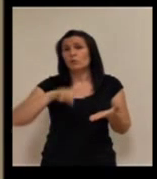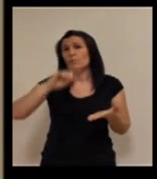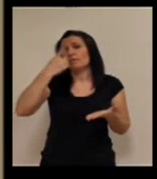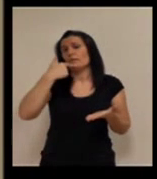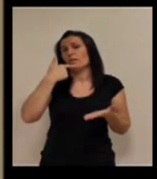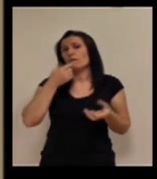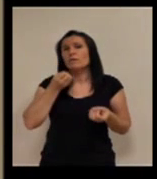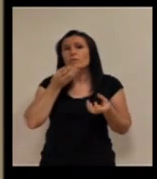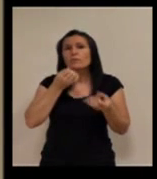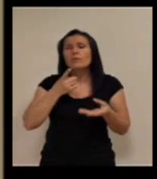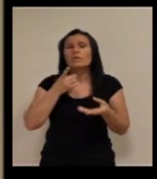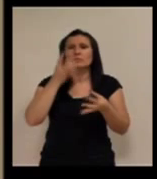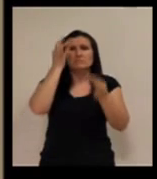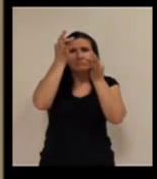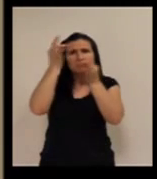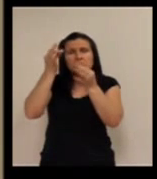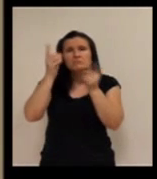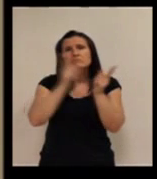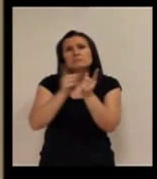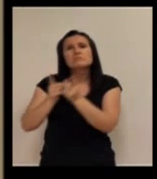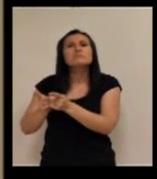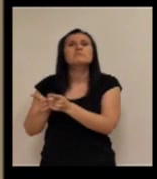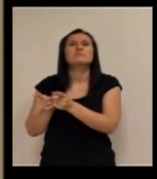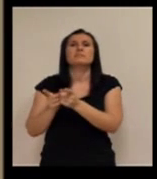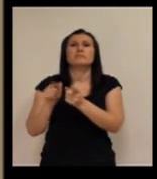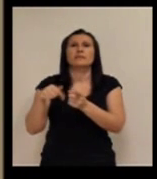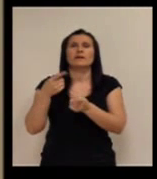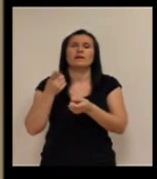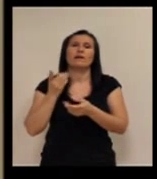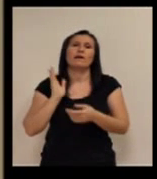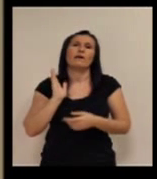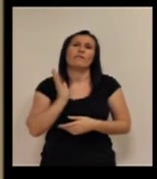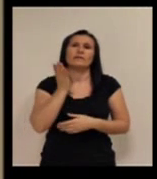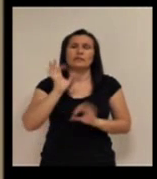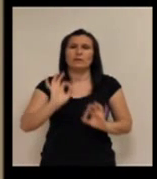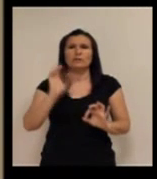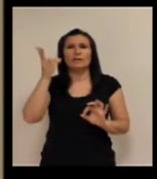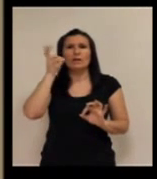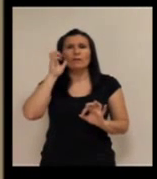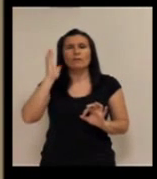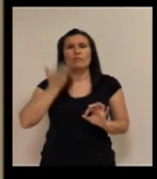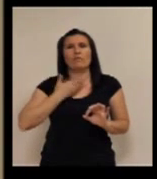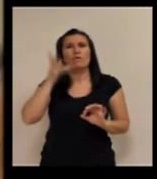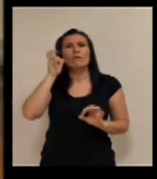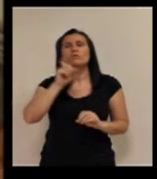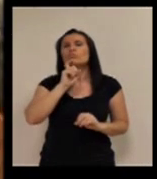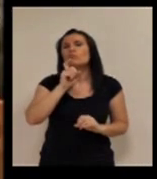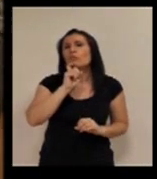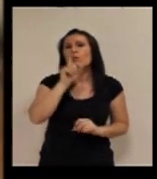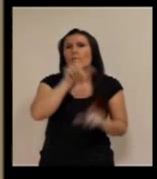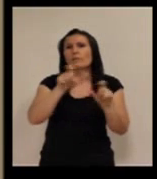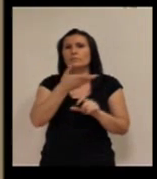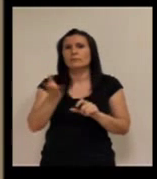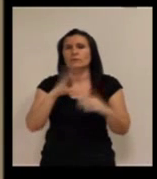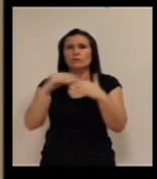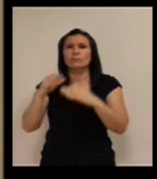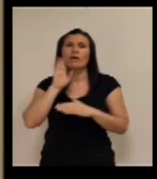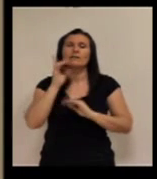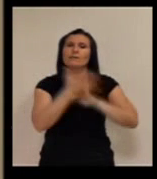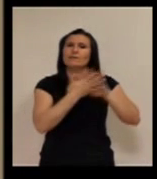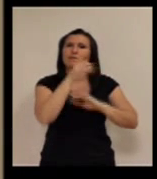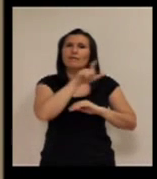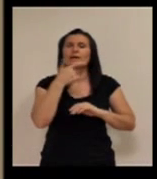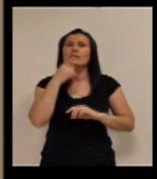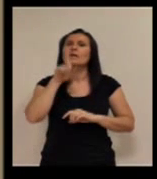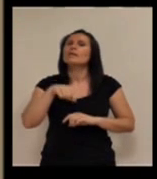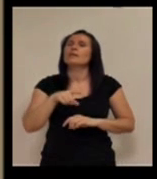primero dar unas pinceladas porque la afectación de la audición, como ya anticipaba la compañera, pues es